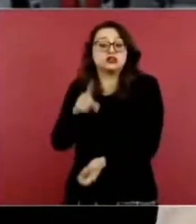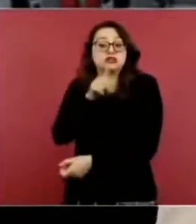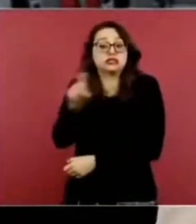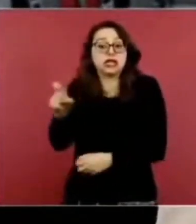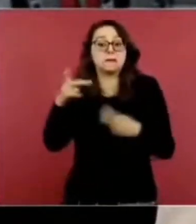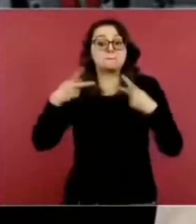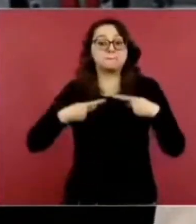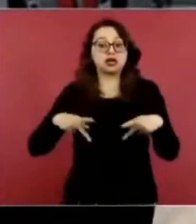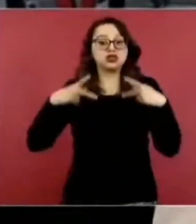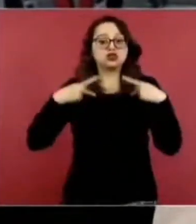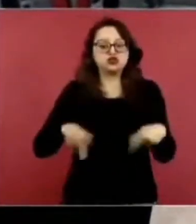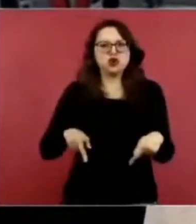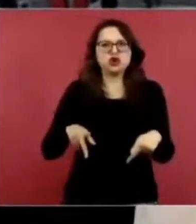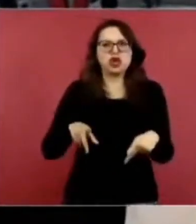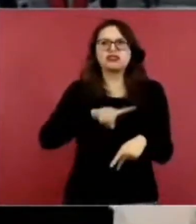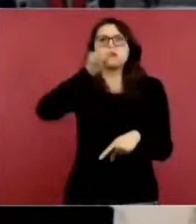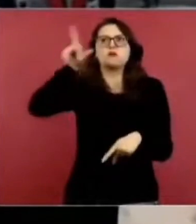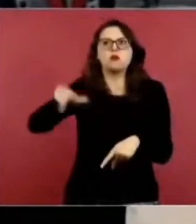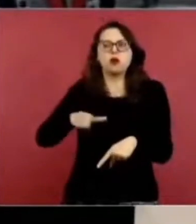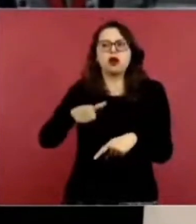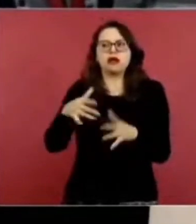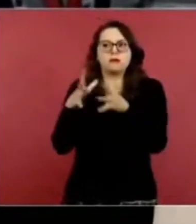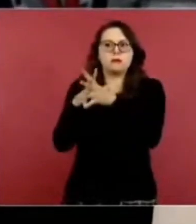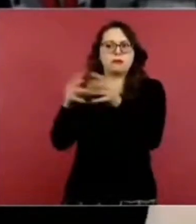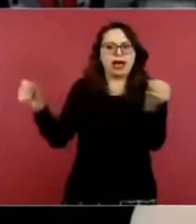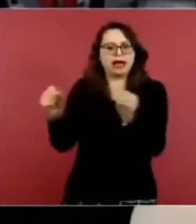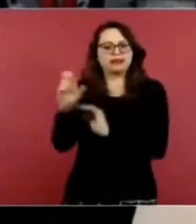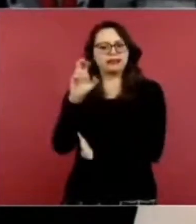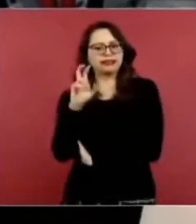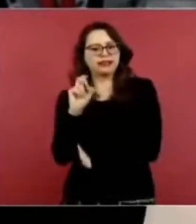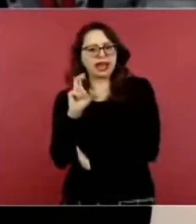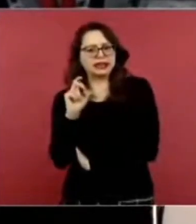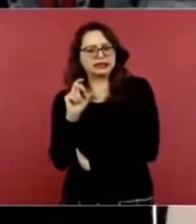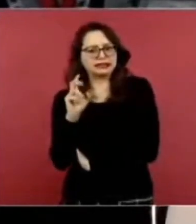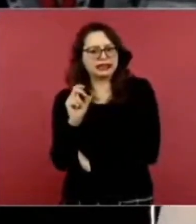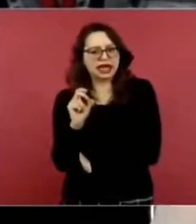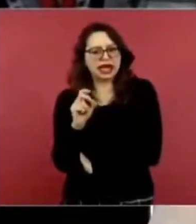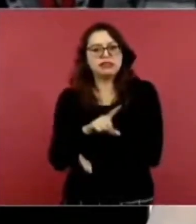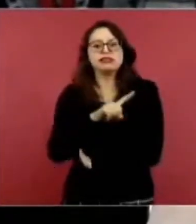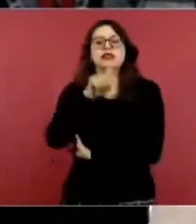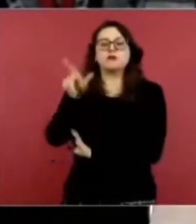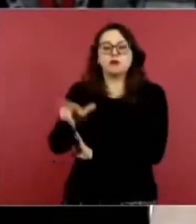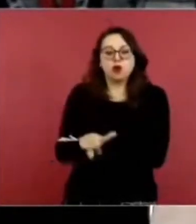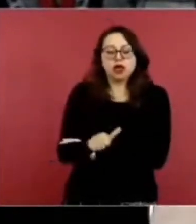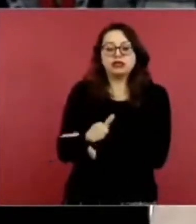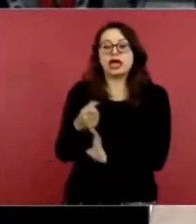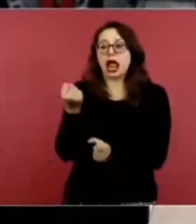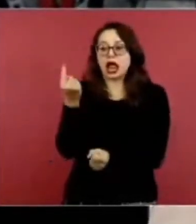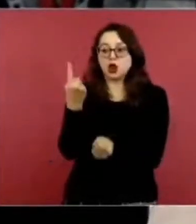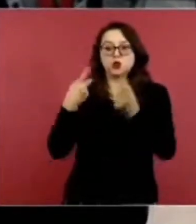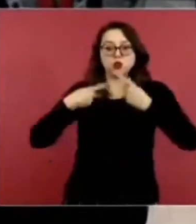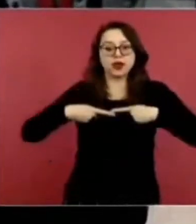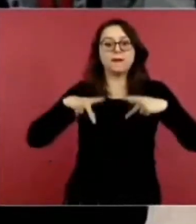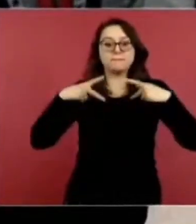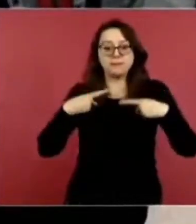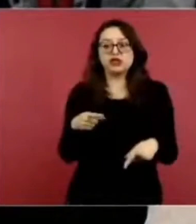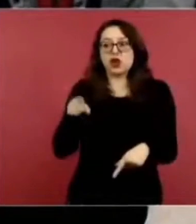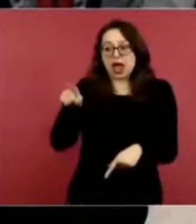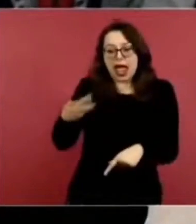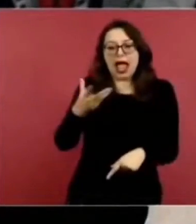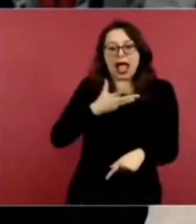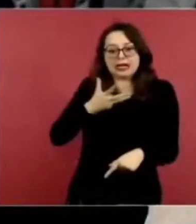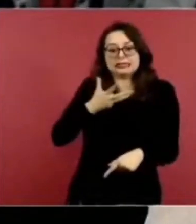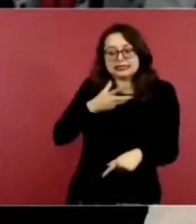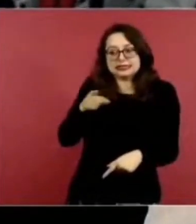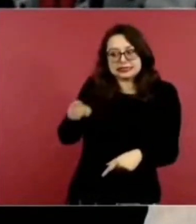Yates, luego que había 30 desaparecidos, luego vimos inclusive a personas que estaban en esa parte ahí en la costera